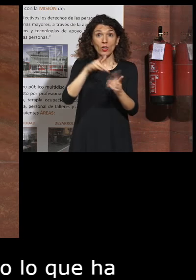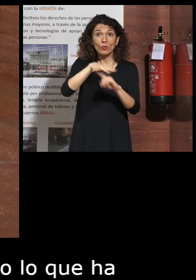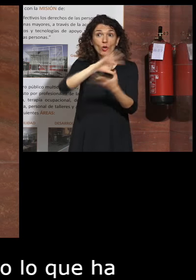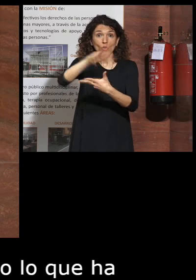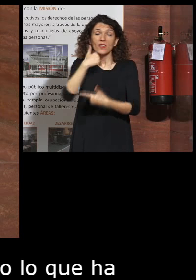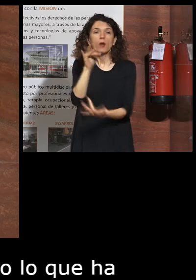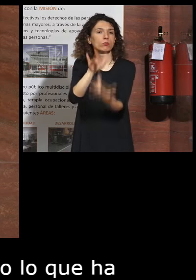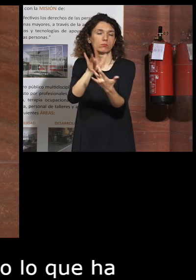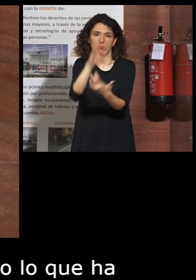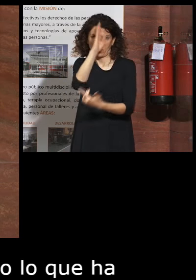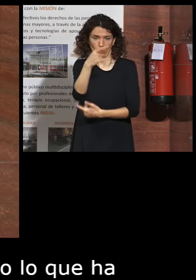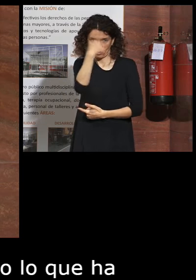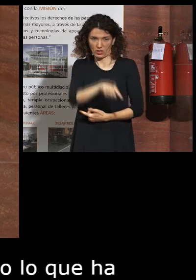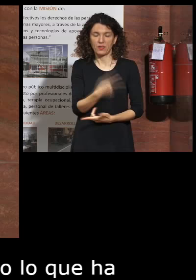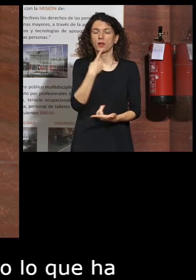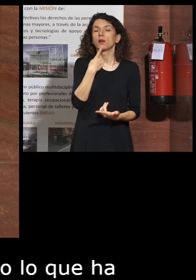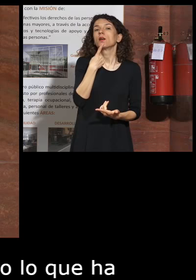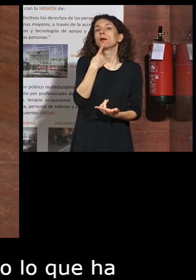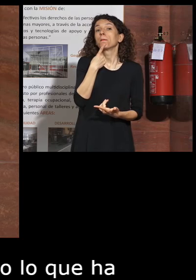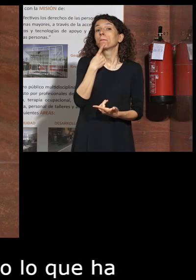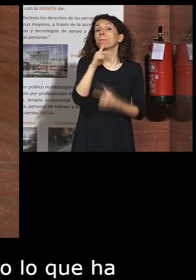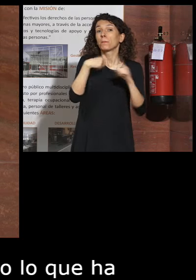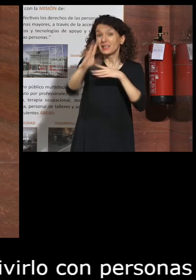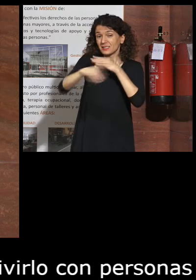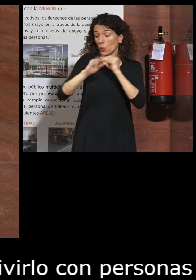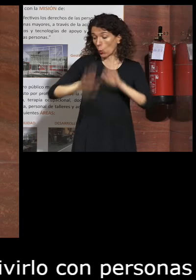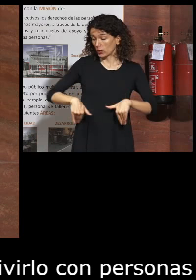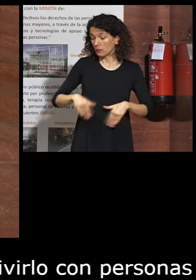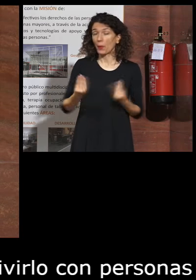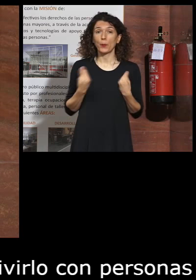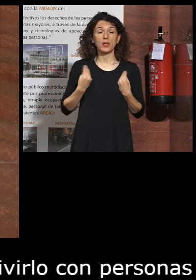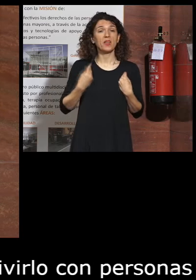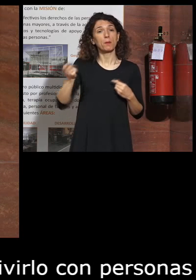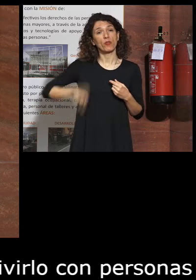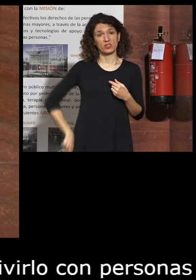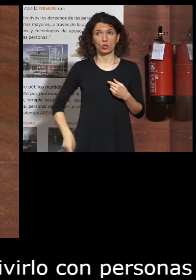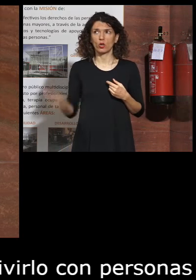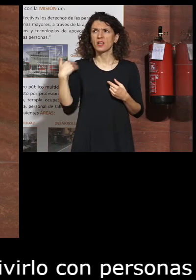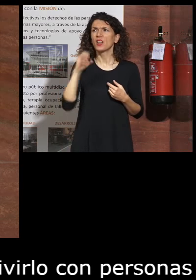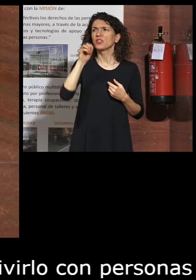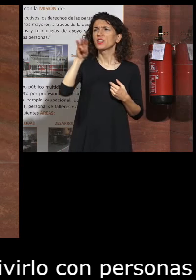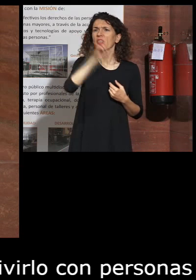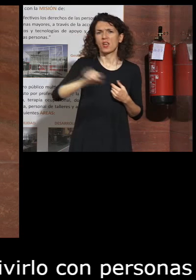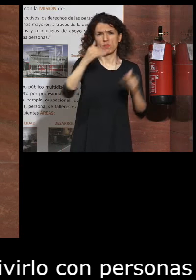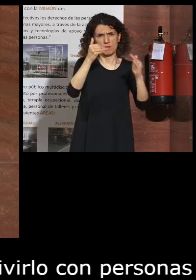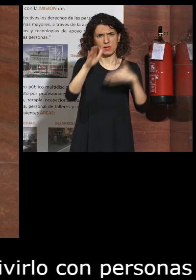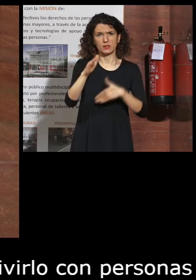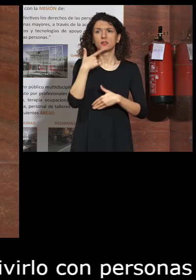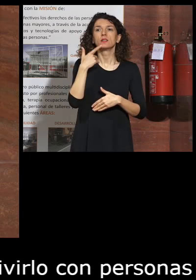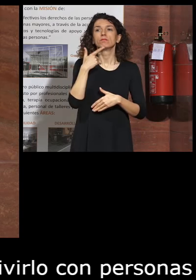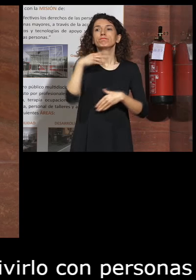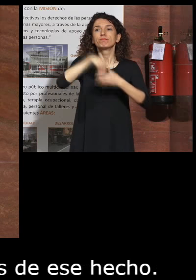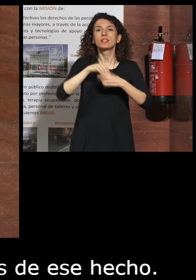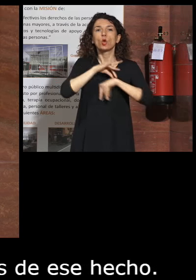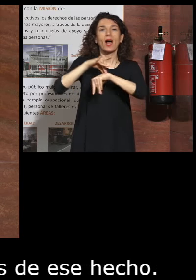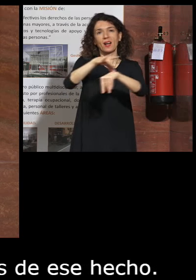si a esto añadimos pues mi última vida profesional que ya son 13 años dirigiendo la